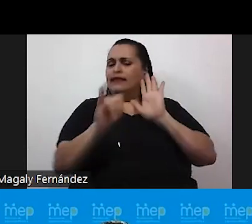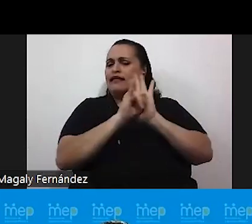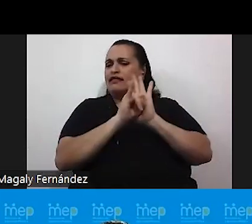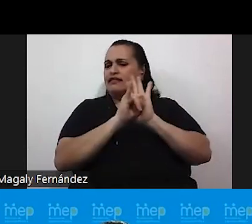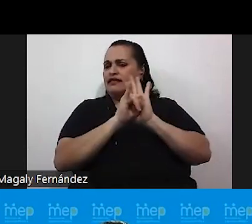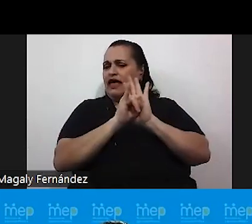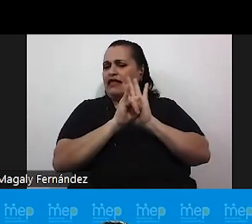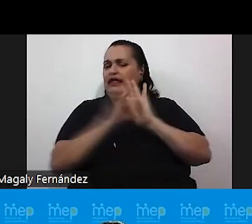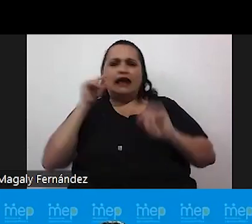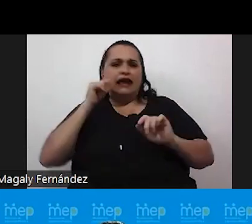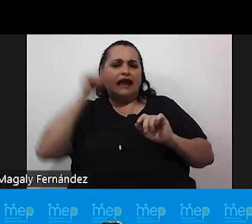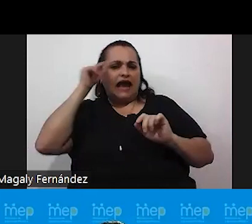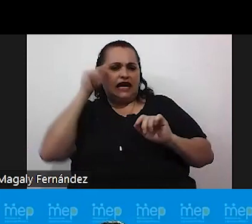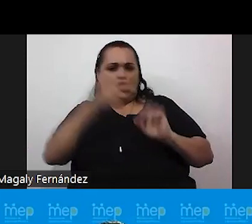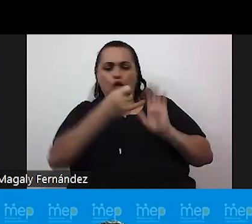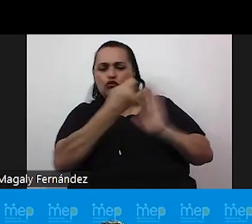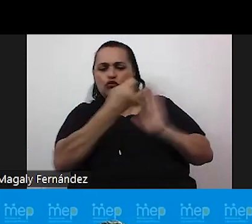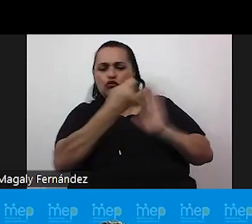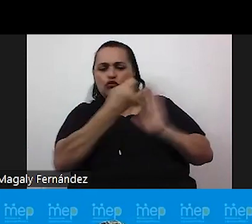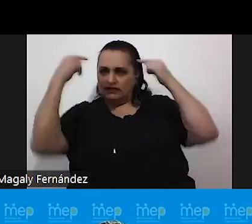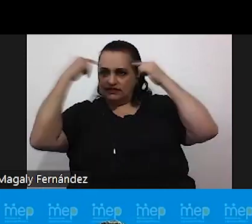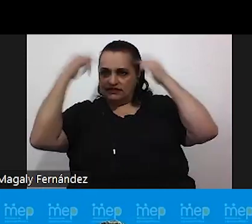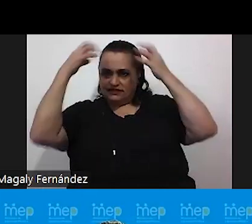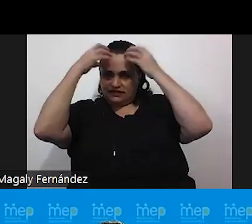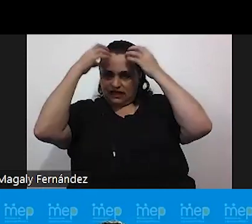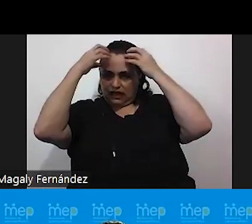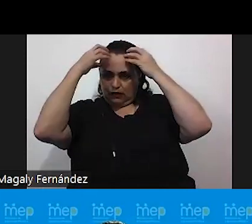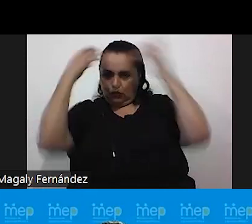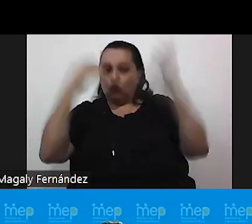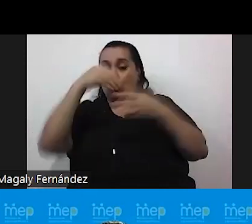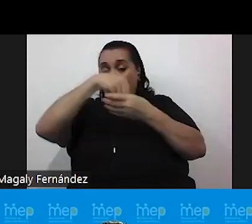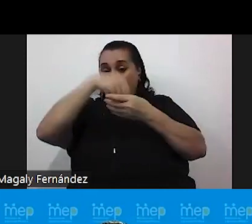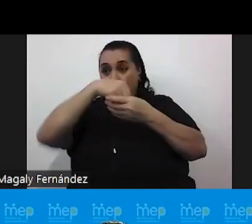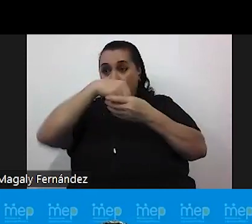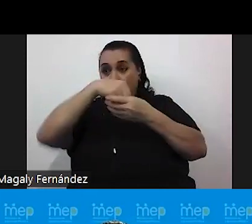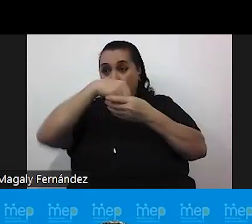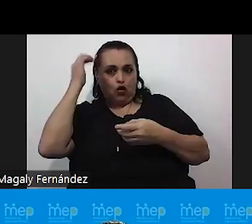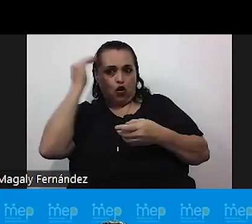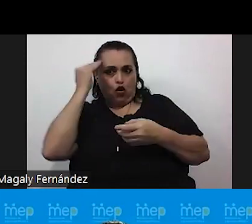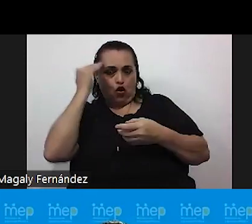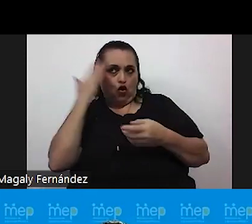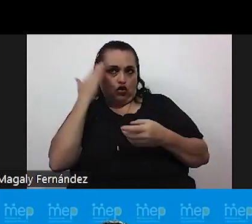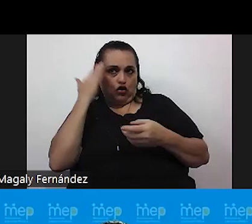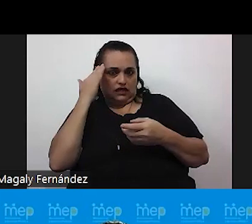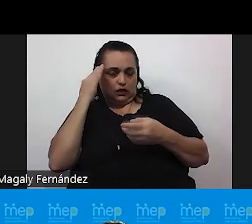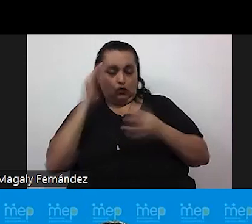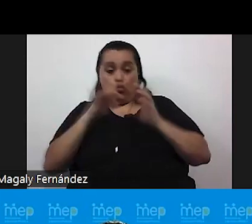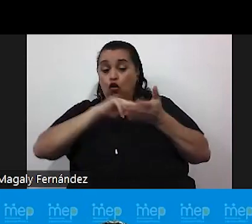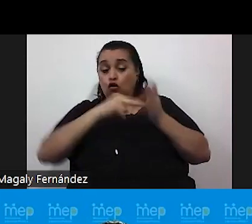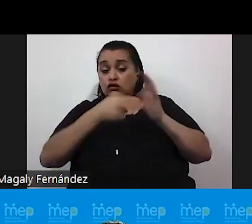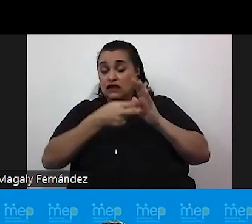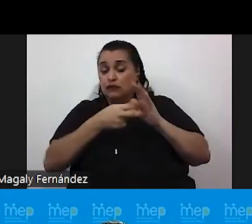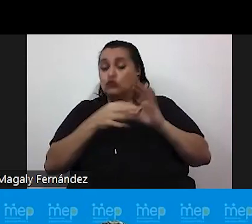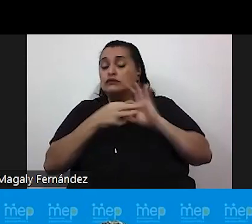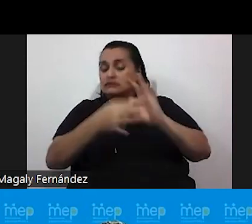cerebro porque este tiene un componente cognitivo pero como habíamos visto en la filmina anterior en el concepto refiere a una